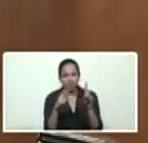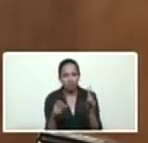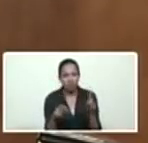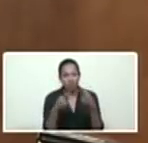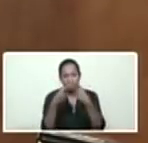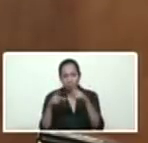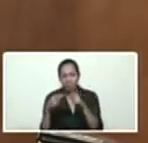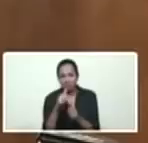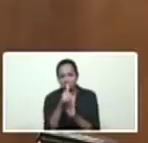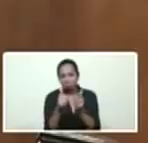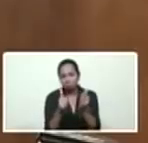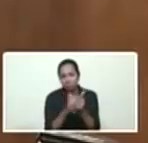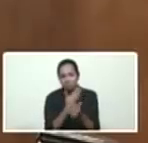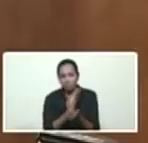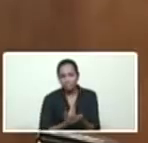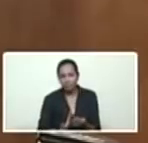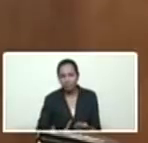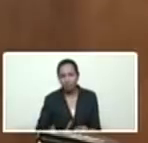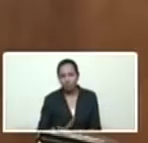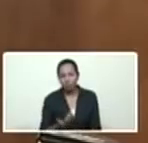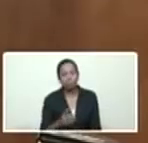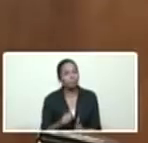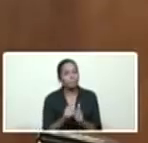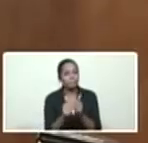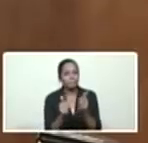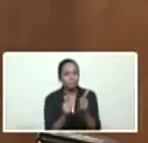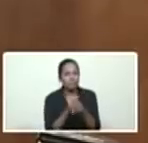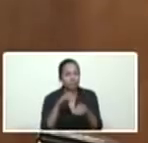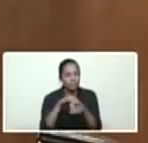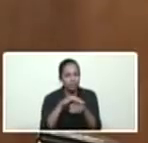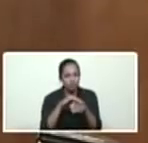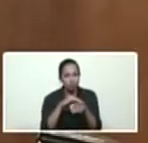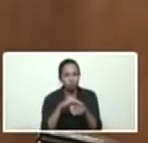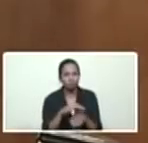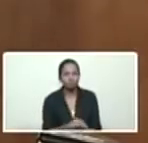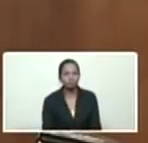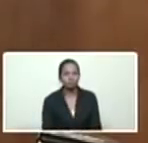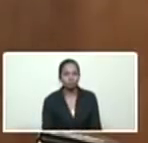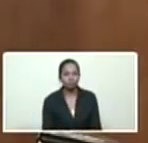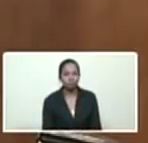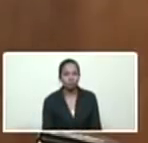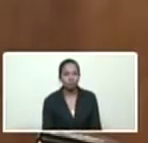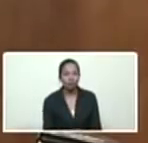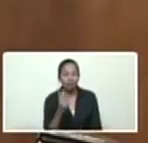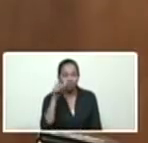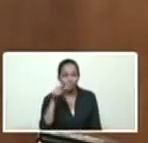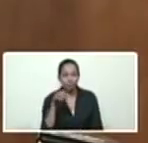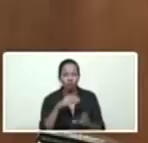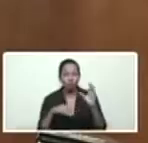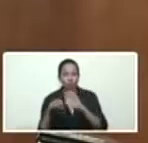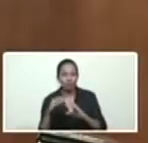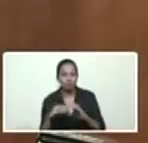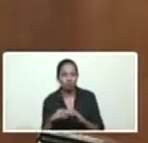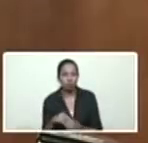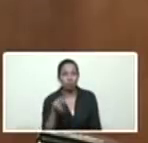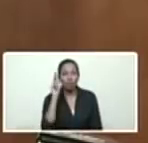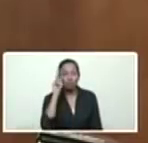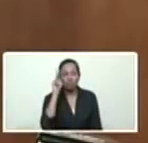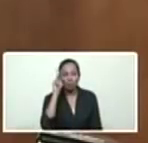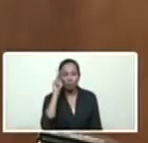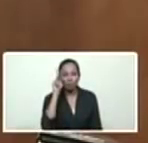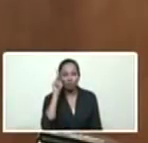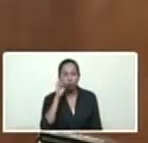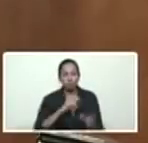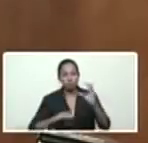años fue presidente fundador del Centro Nacional de Desarrollo e Investigación en Telecomunicaciones se trata del profesor y